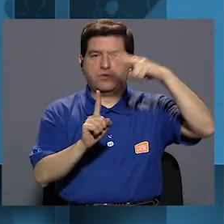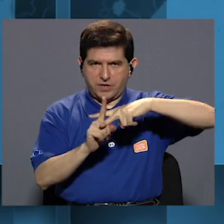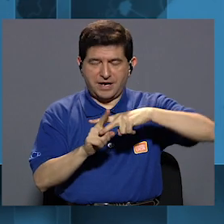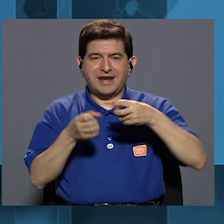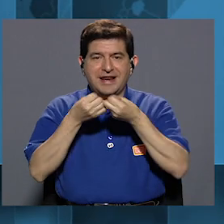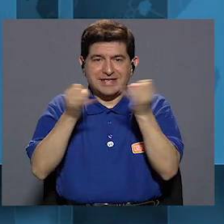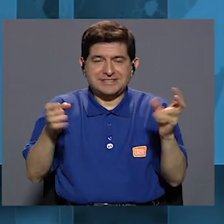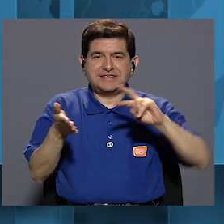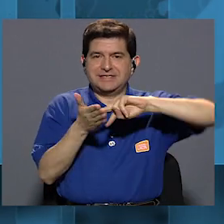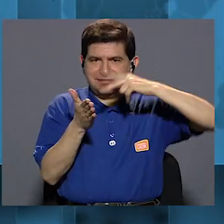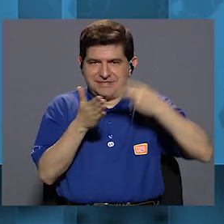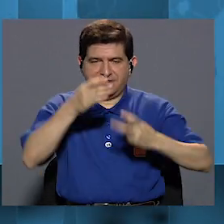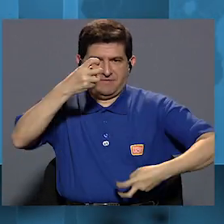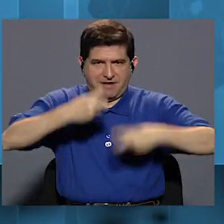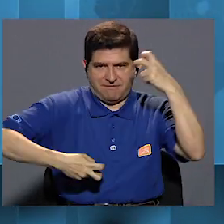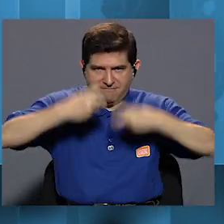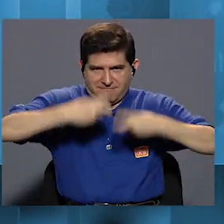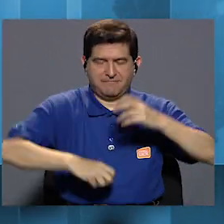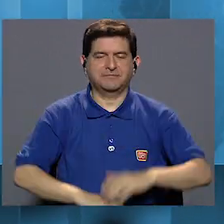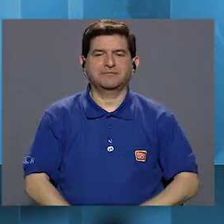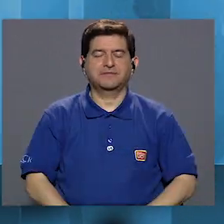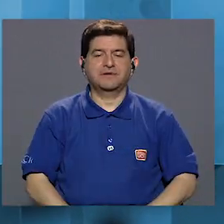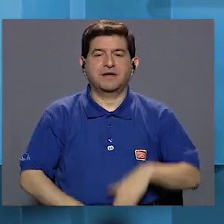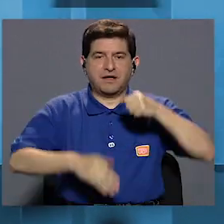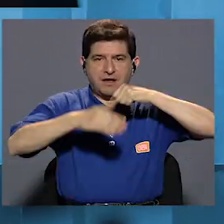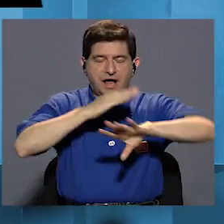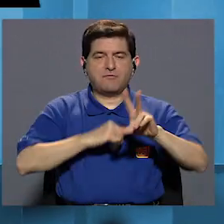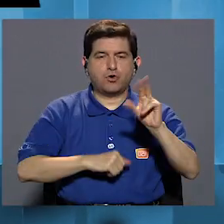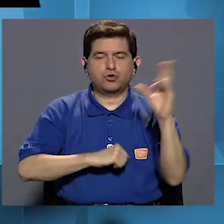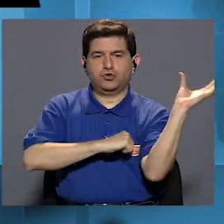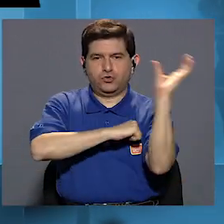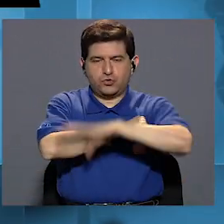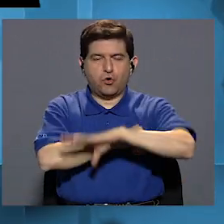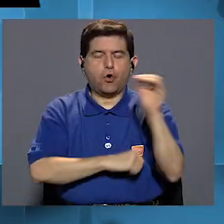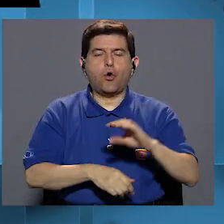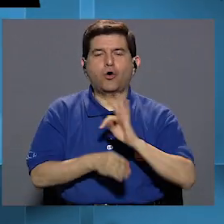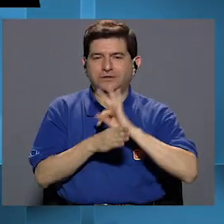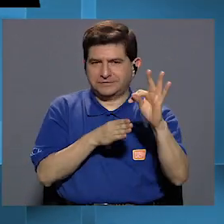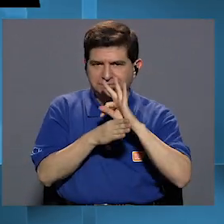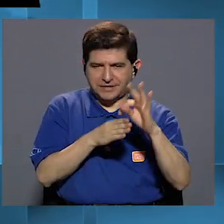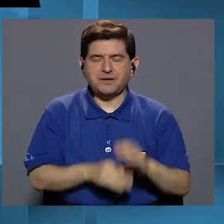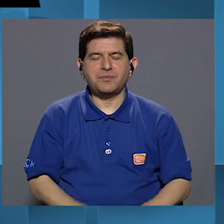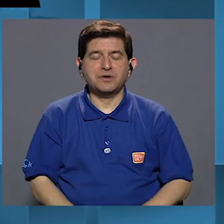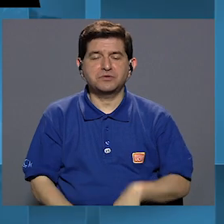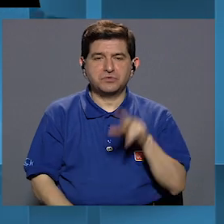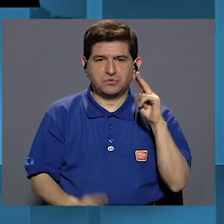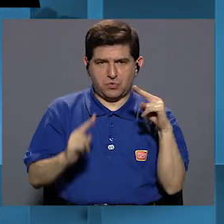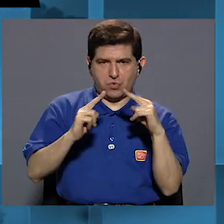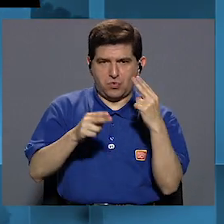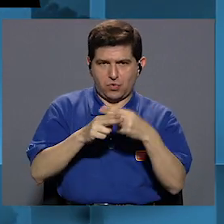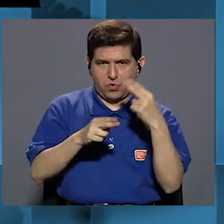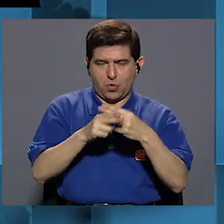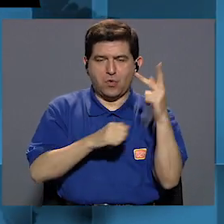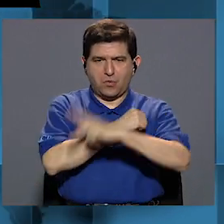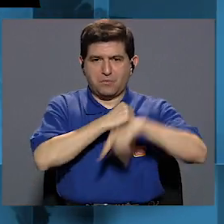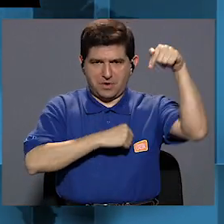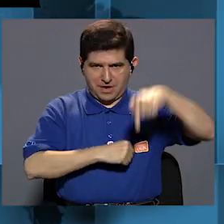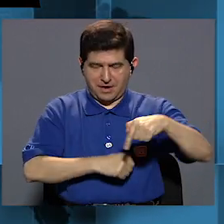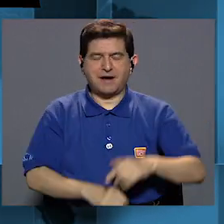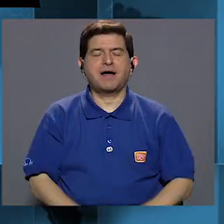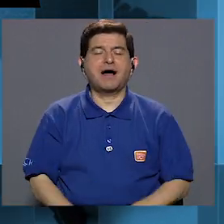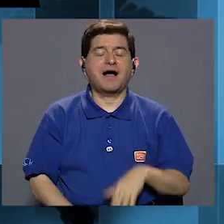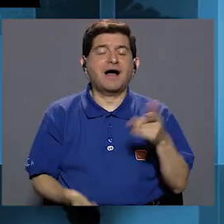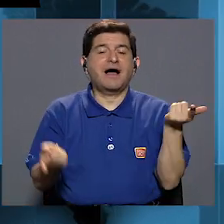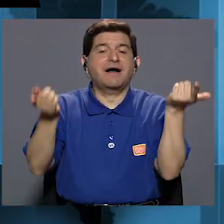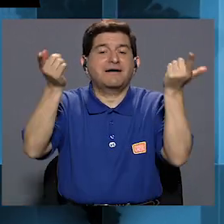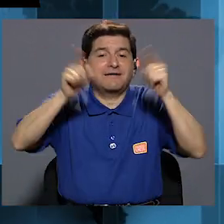puede practicar sin que constituya un delito. El aborto no punible o terapéutico, como se le conoce en el país, se puede